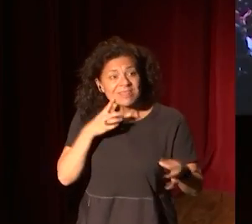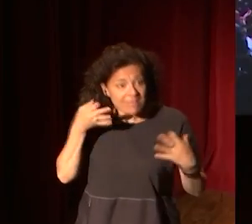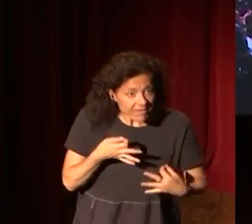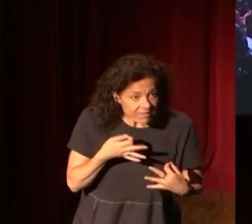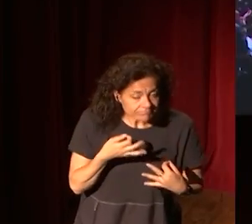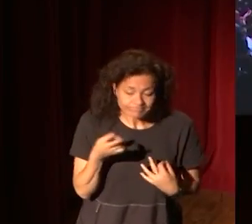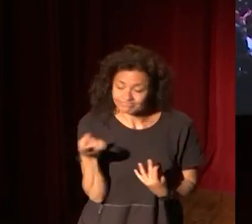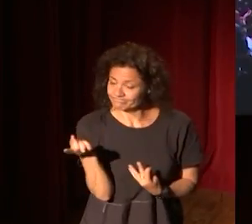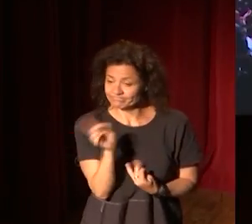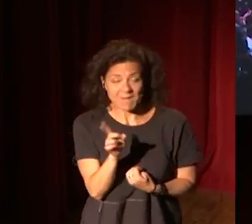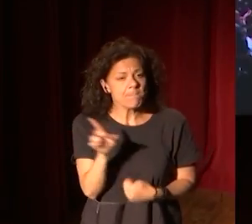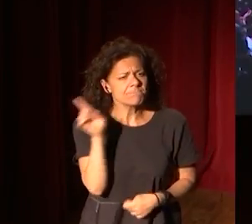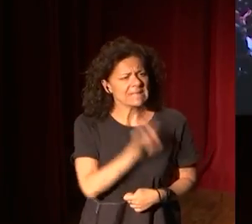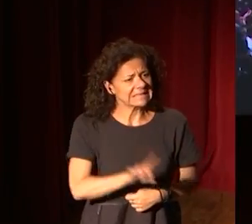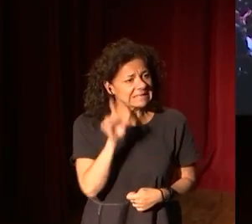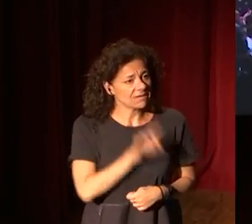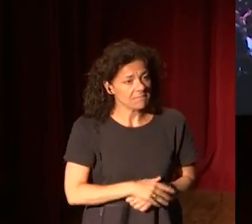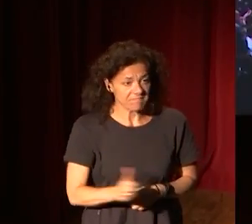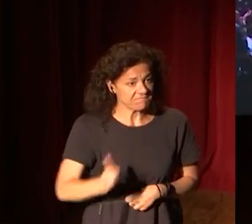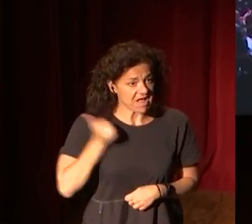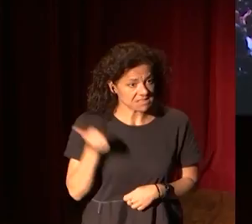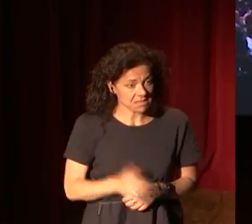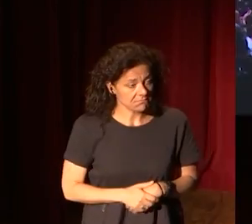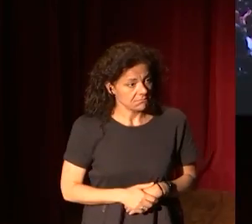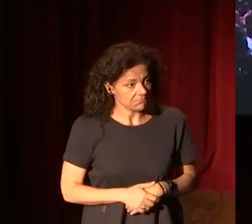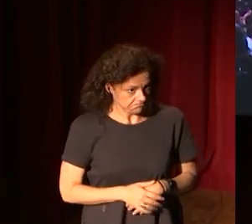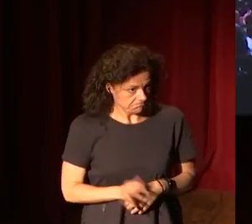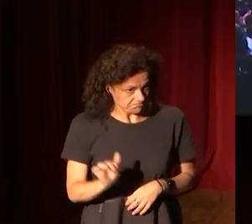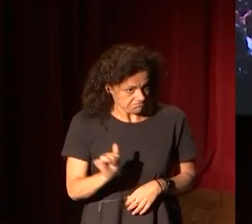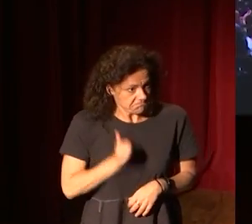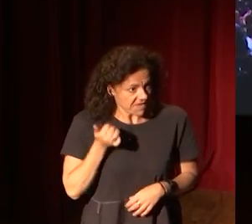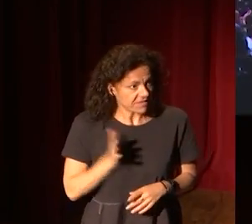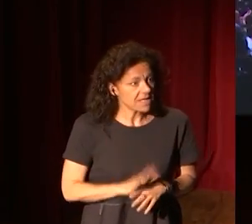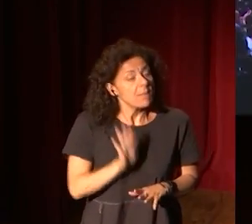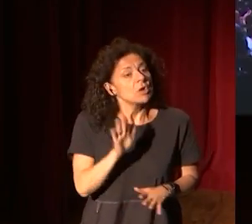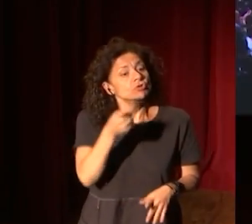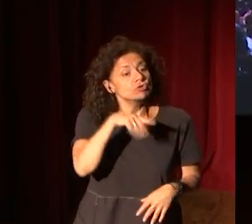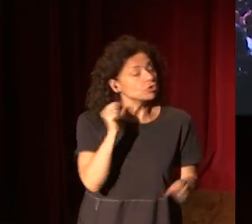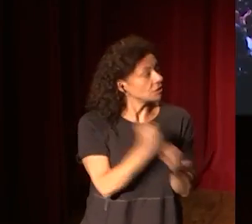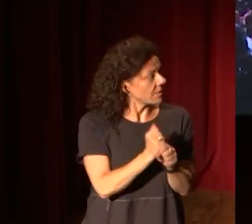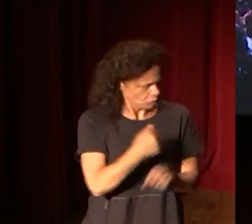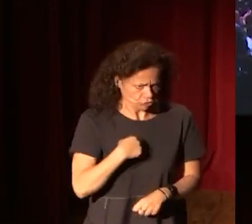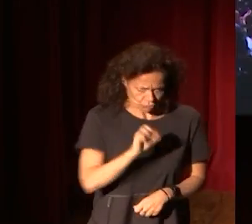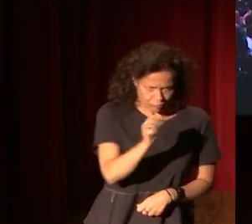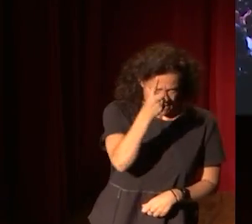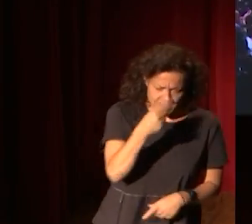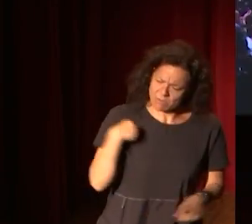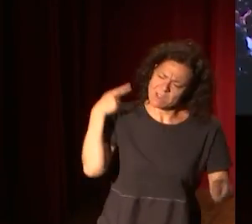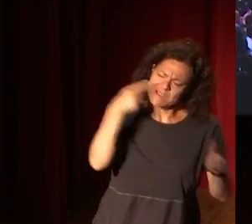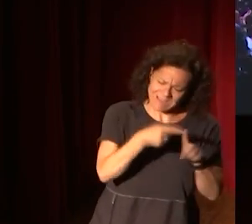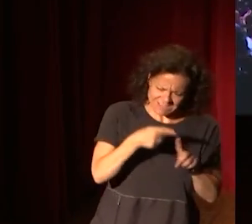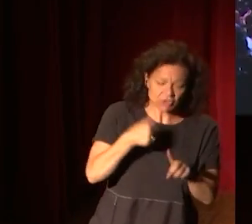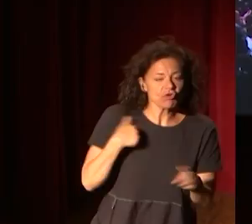es falsa, no lo es. Lo que pasa es que trabajamos en esto, y yo el primero, insisto,